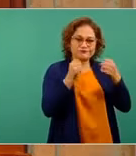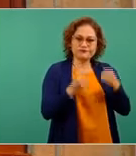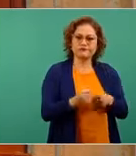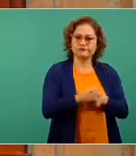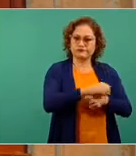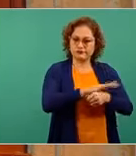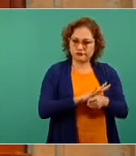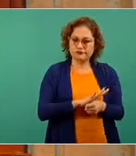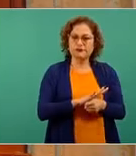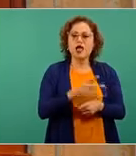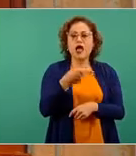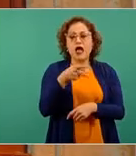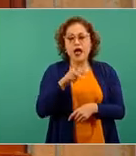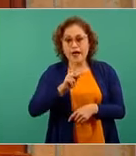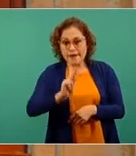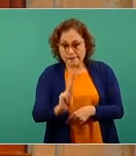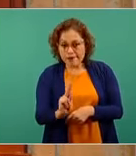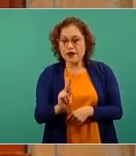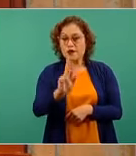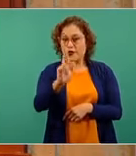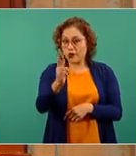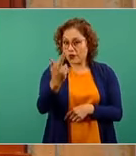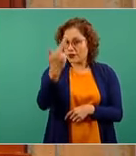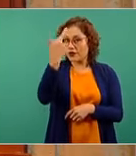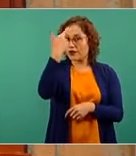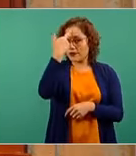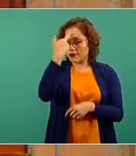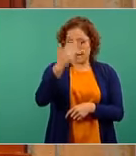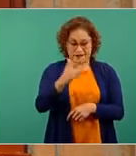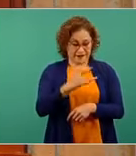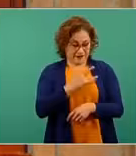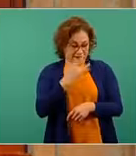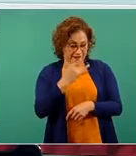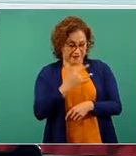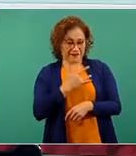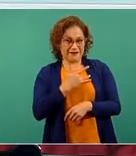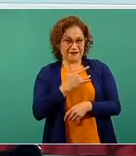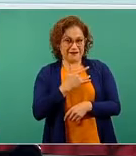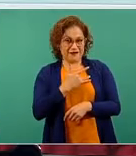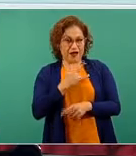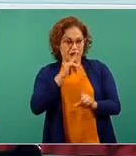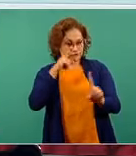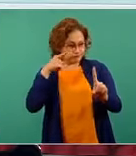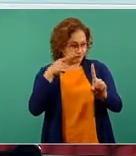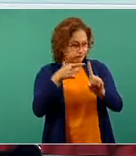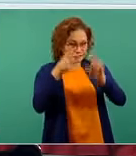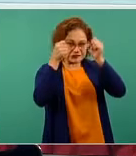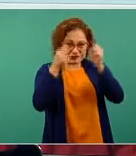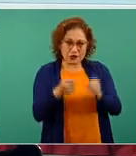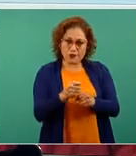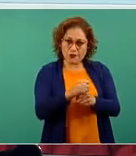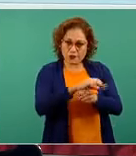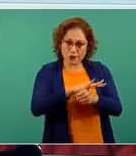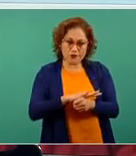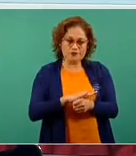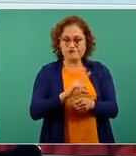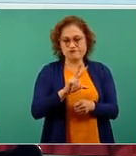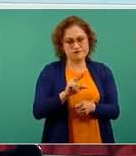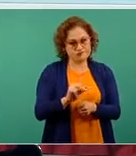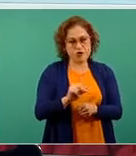pero recordando que estos signos y síntomas, como no son muy específicos o no son solamente